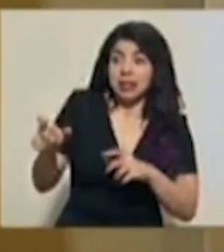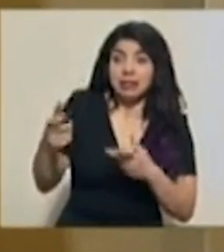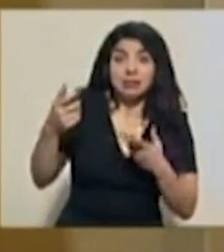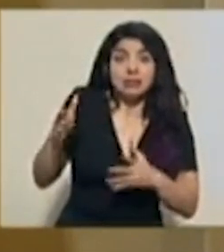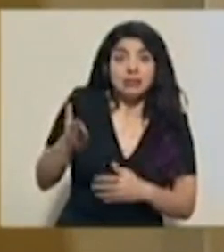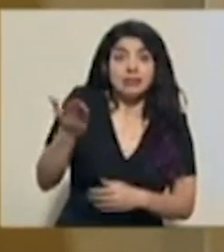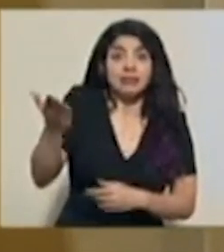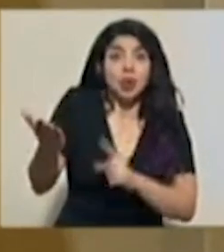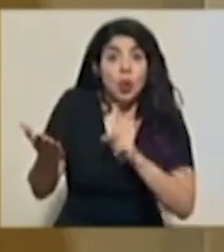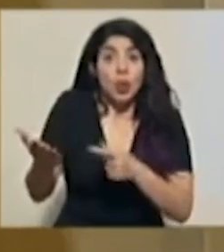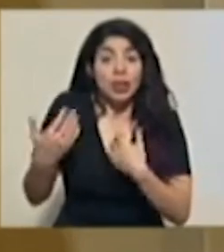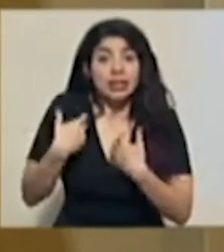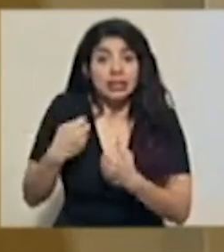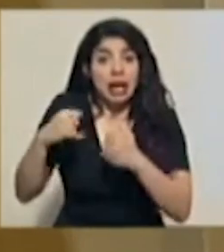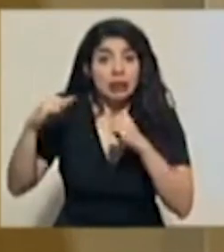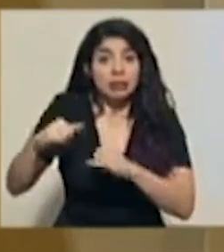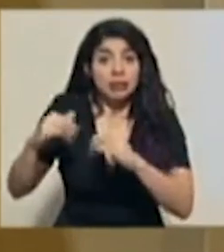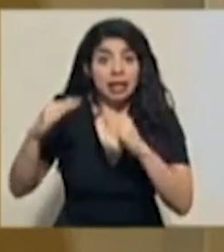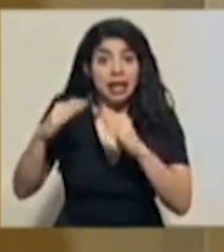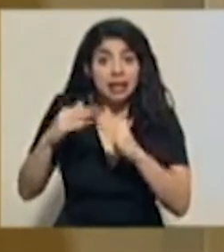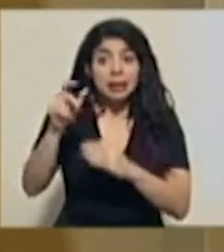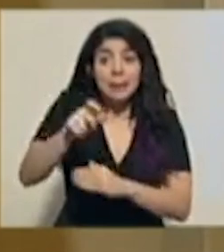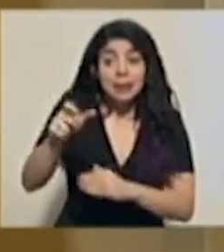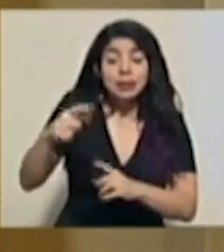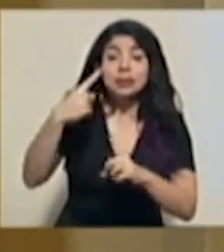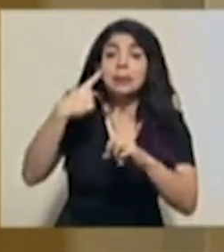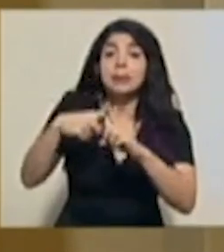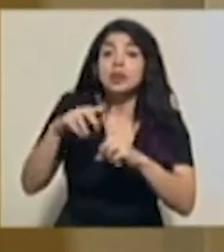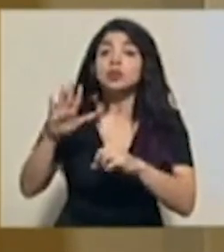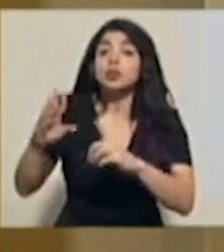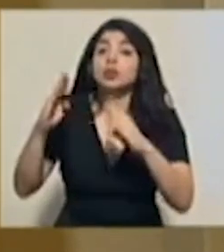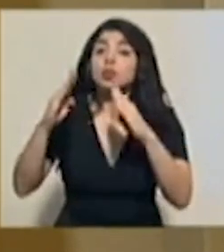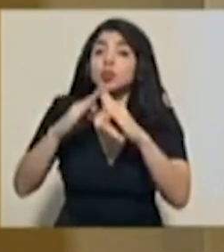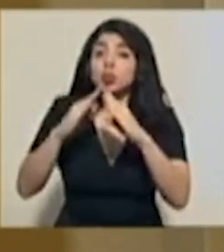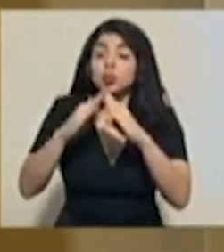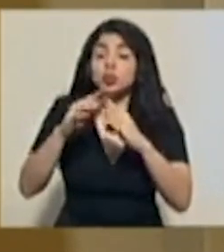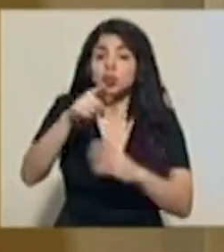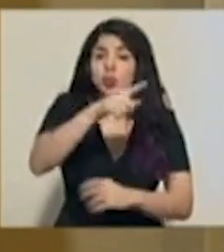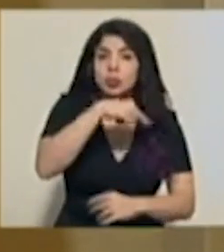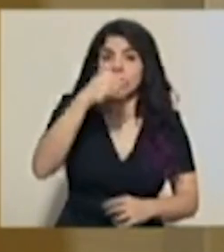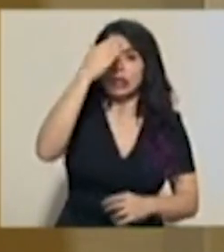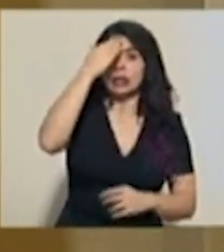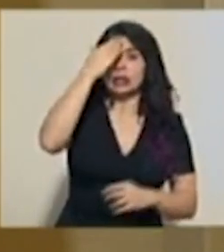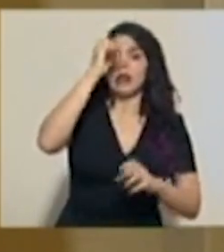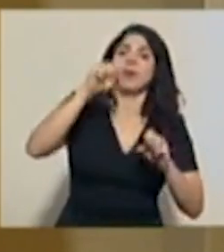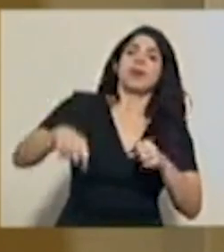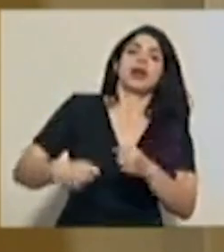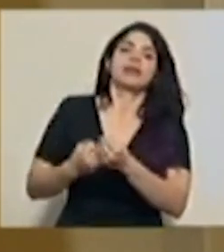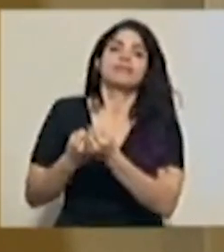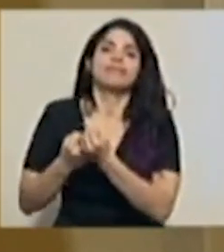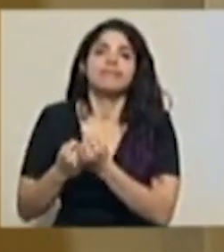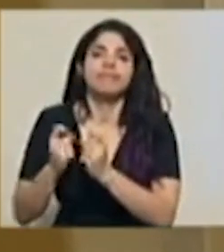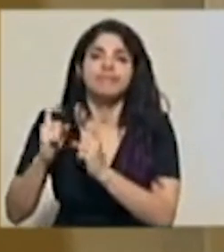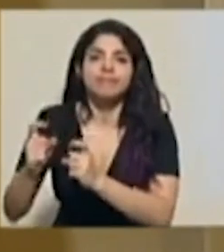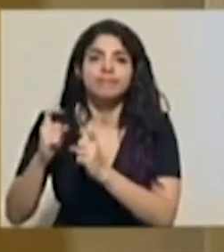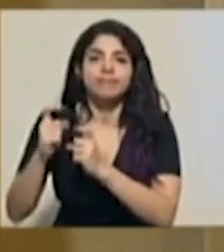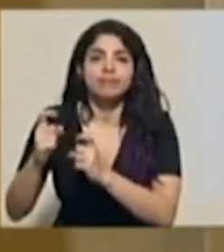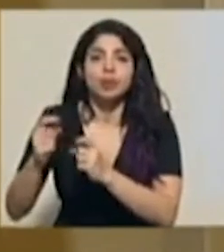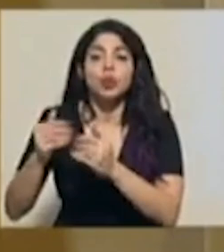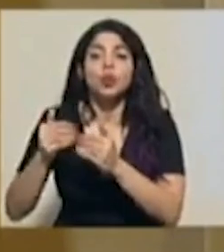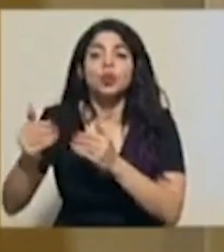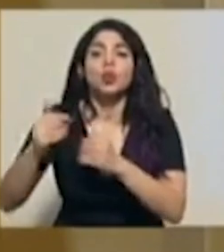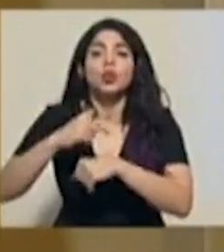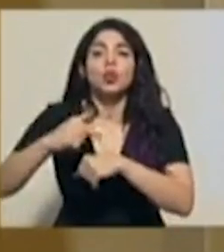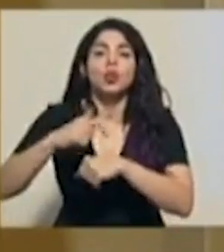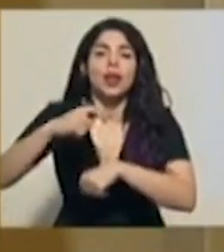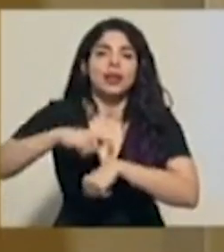sanitaria, estas personas y sus hogares puedan recibir este subsidio por ese periodo de aislamiento. Quiero decir que va